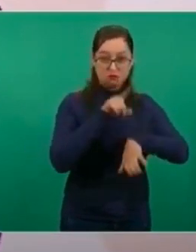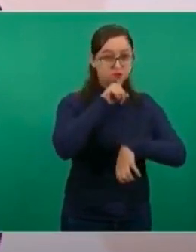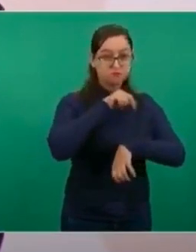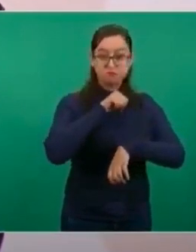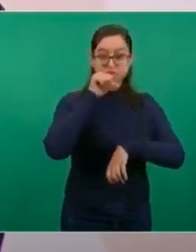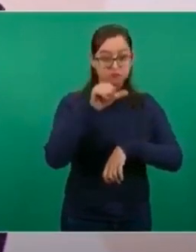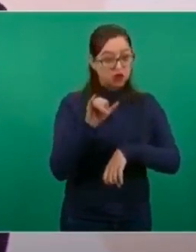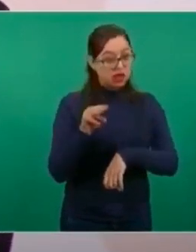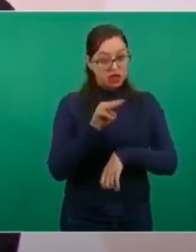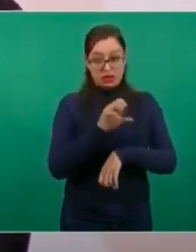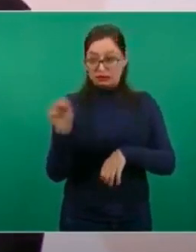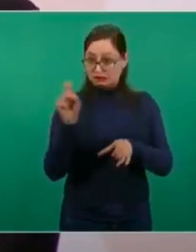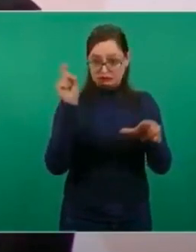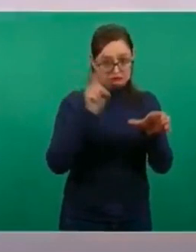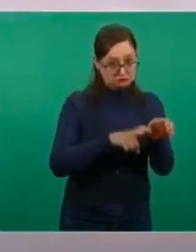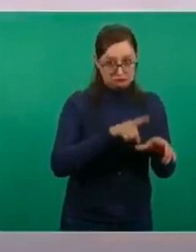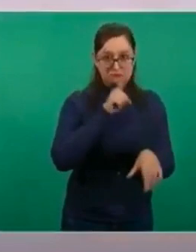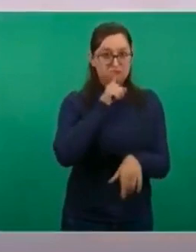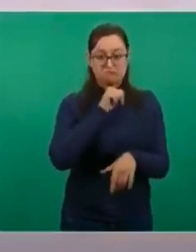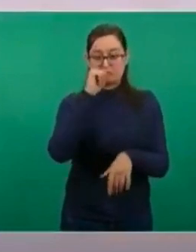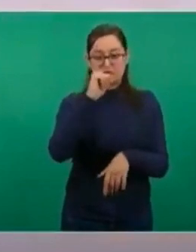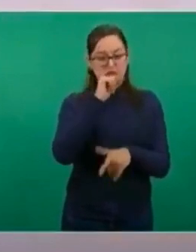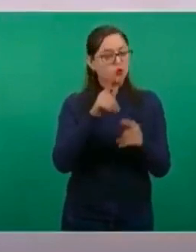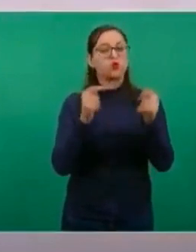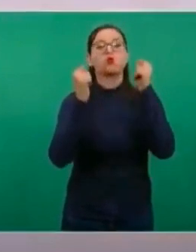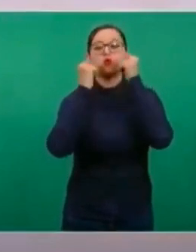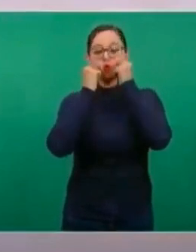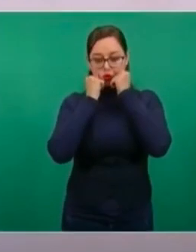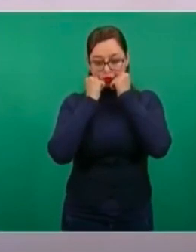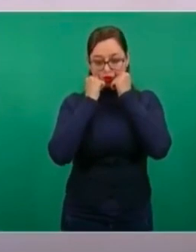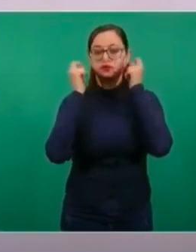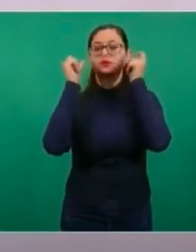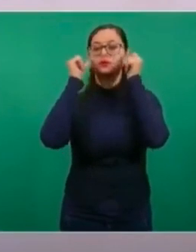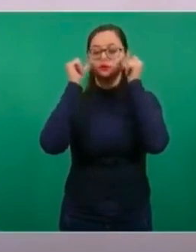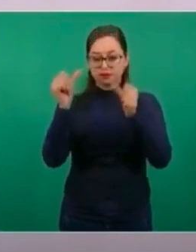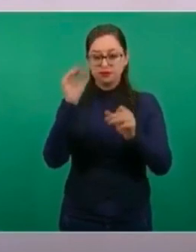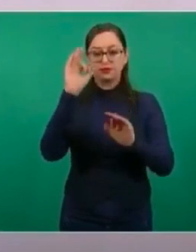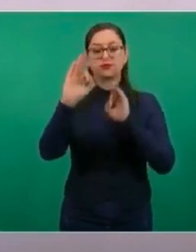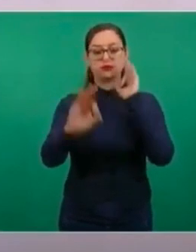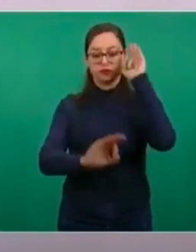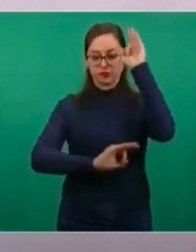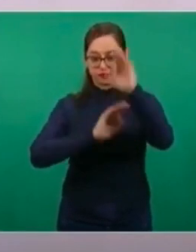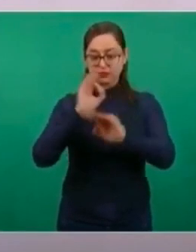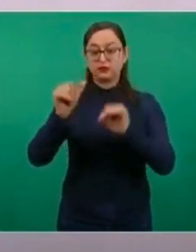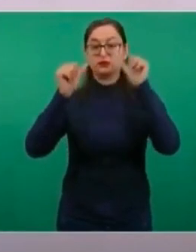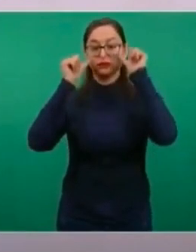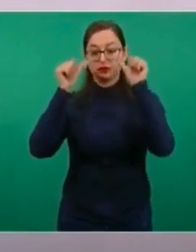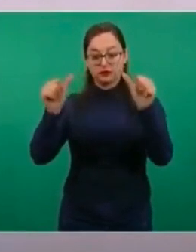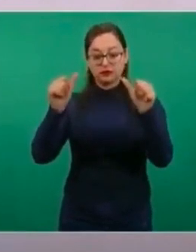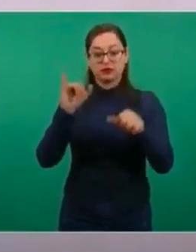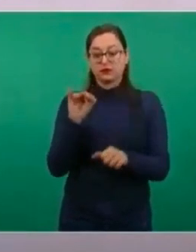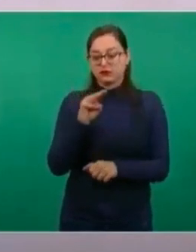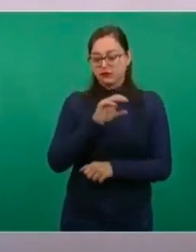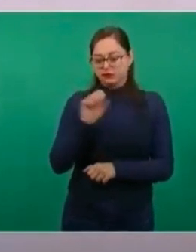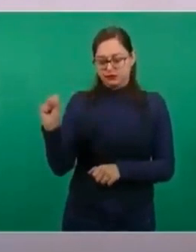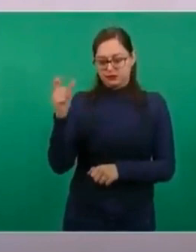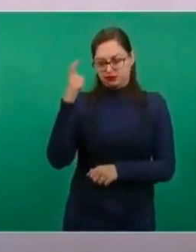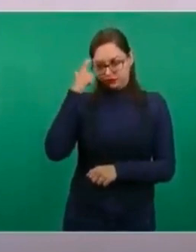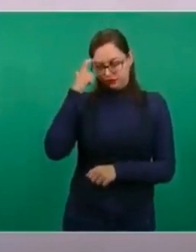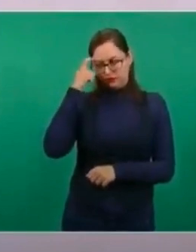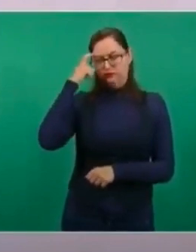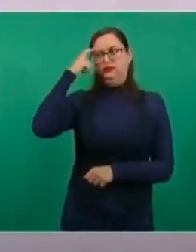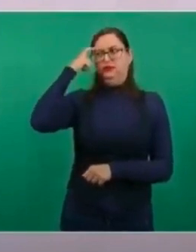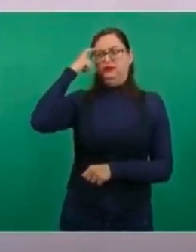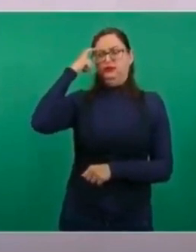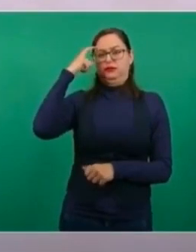Del IMSS surge la iniciativa de que no sólo se apoye